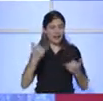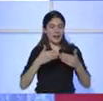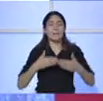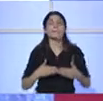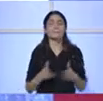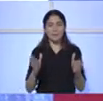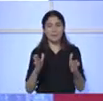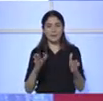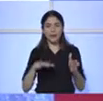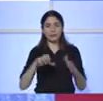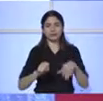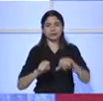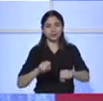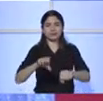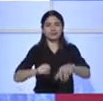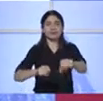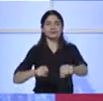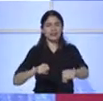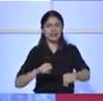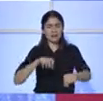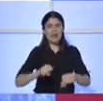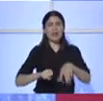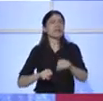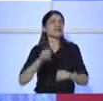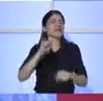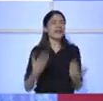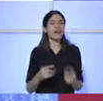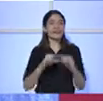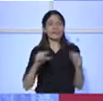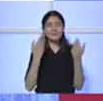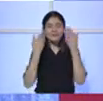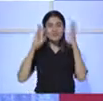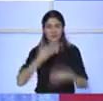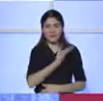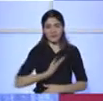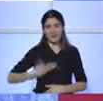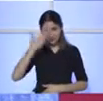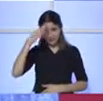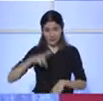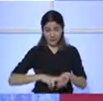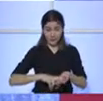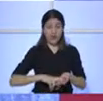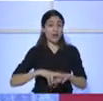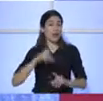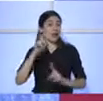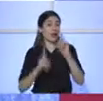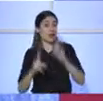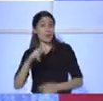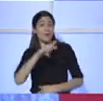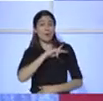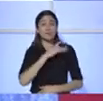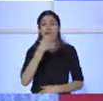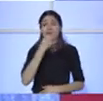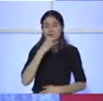Bueno, bienes que nosotros inscribimos ahora son provenientes, algunos del crimen organizado, otros de hechos punibles de